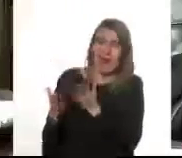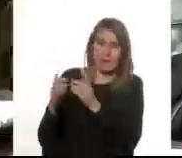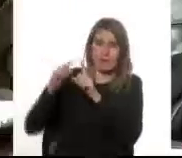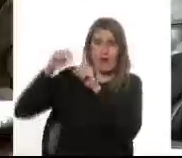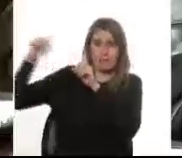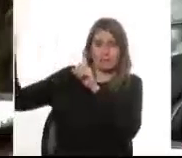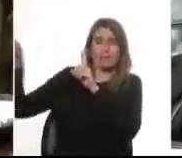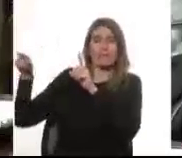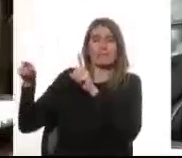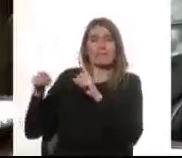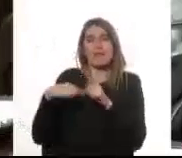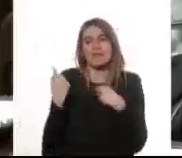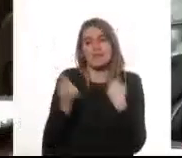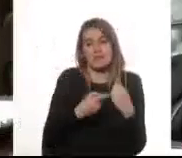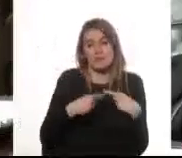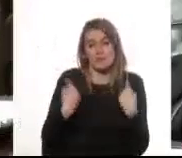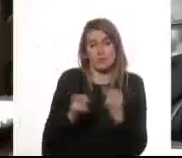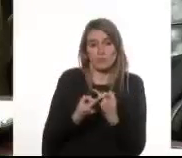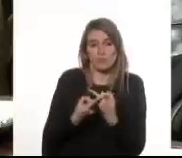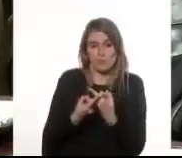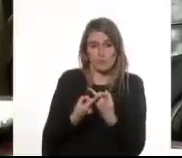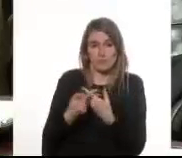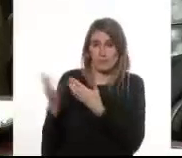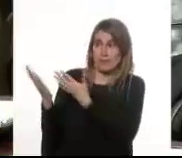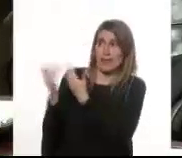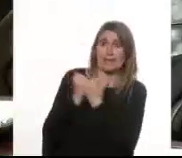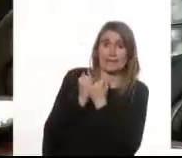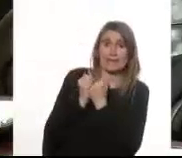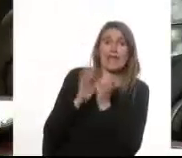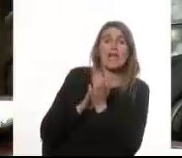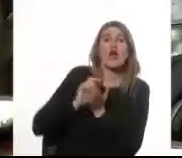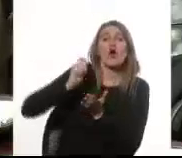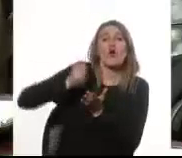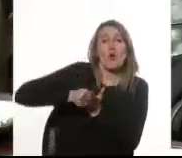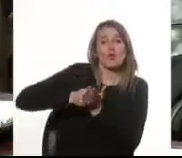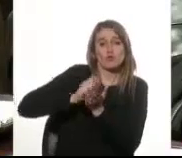Tuvimos que apechugar Con el costo